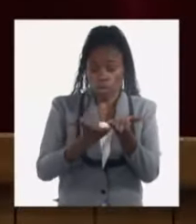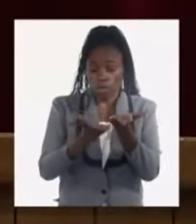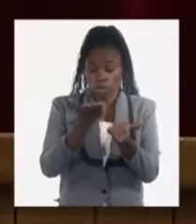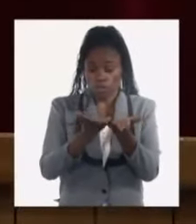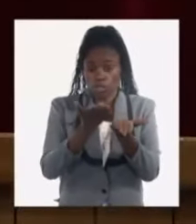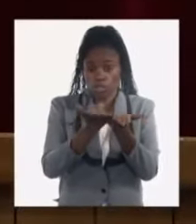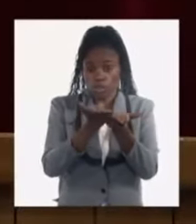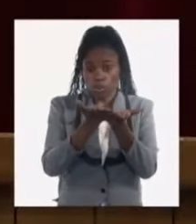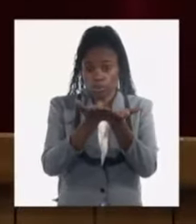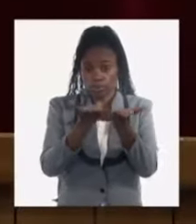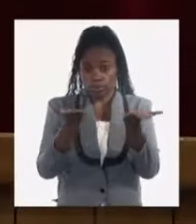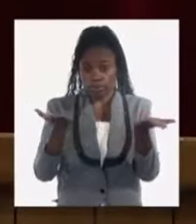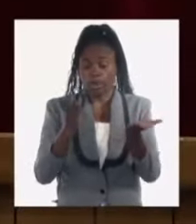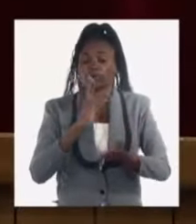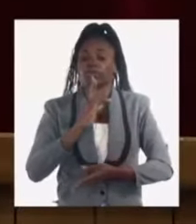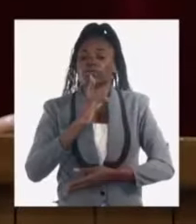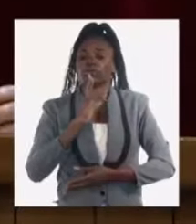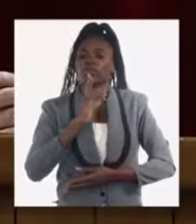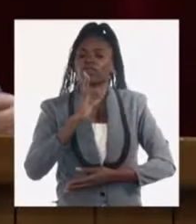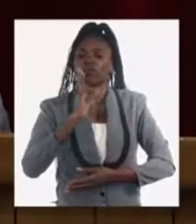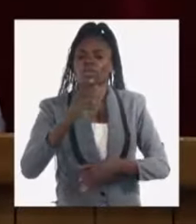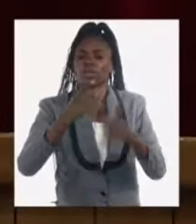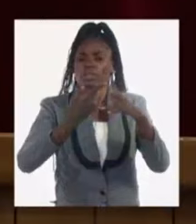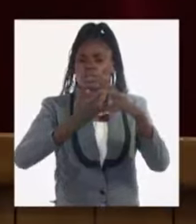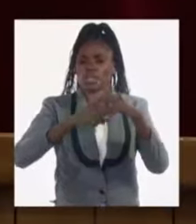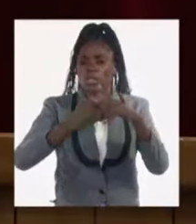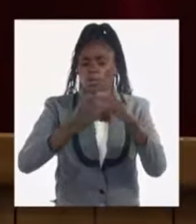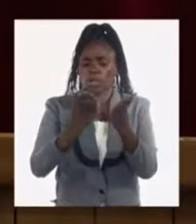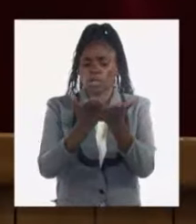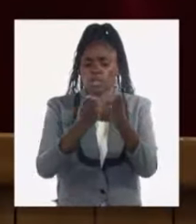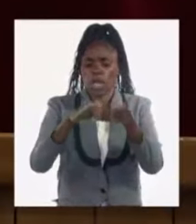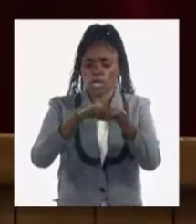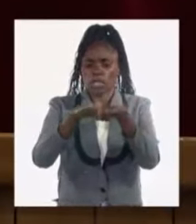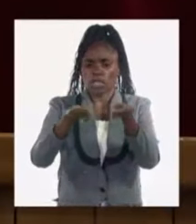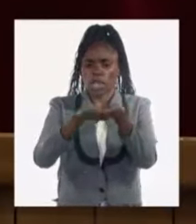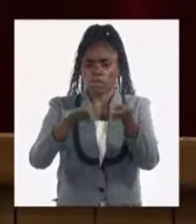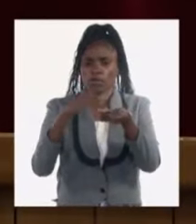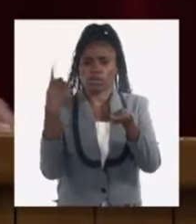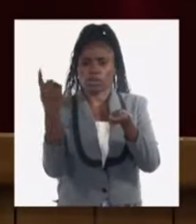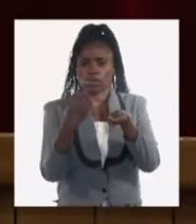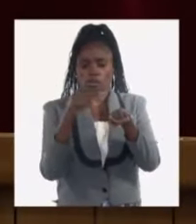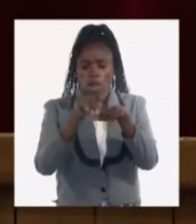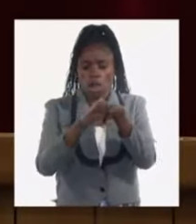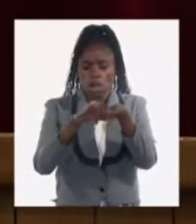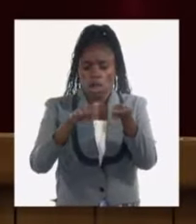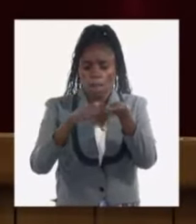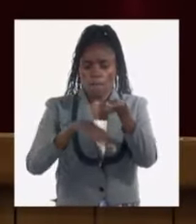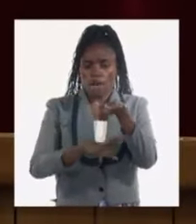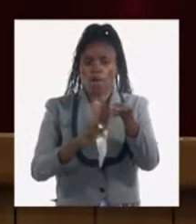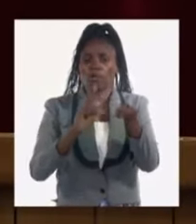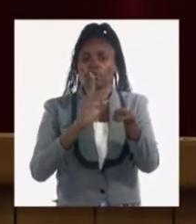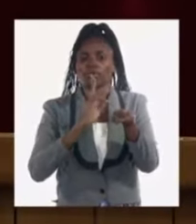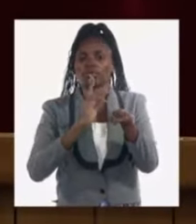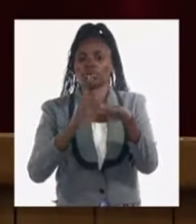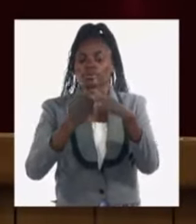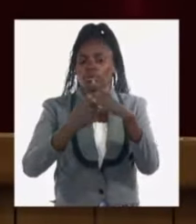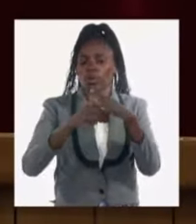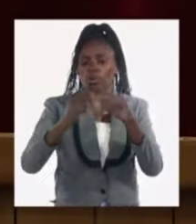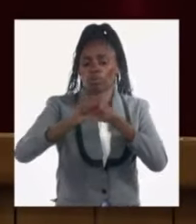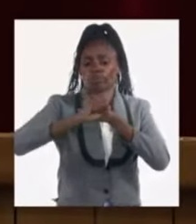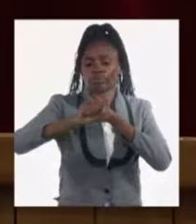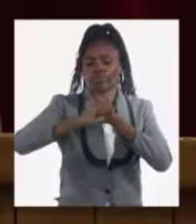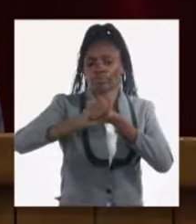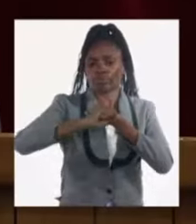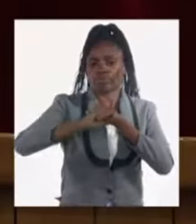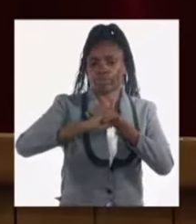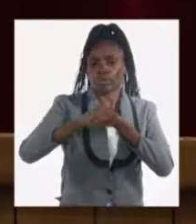2024 además de la respuesta a las reparaciones de la flota nacional también hemos avanzado en algunas reparaciones de los motores de fiuloid